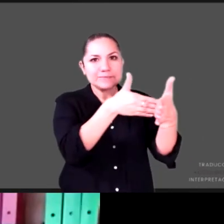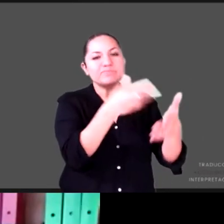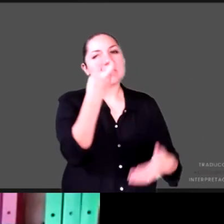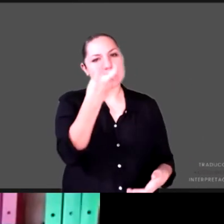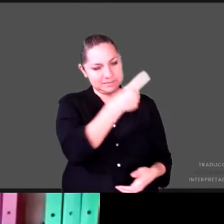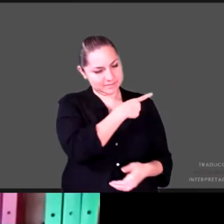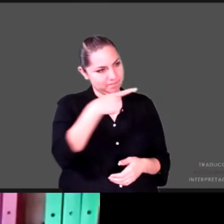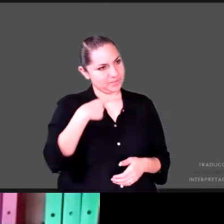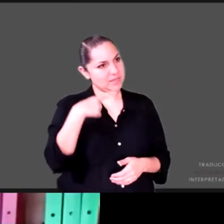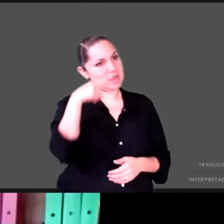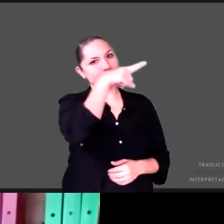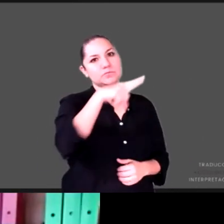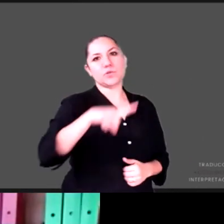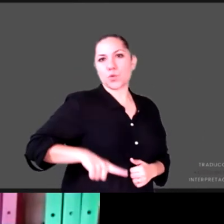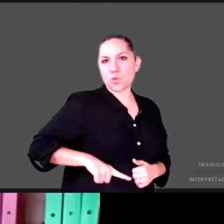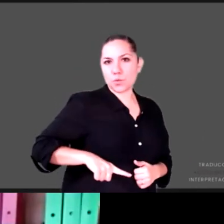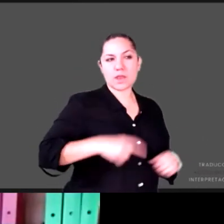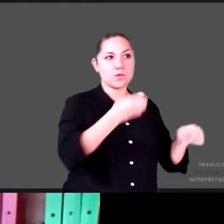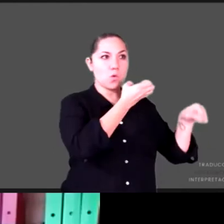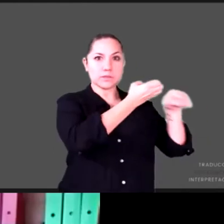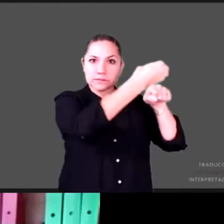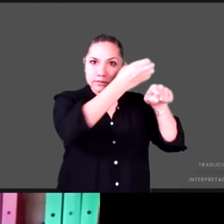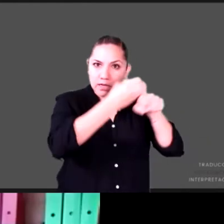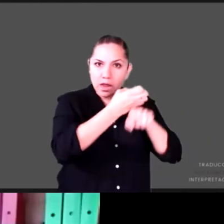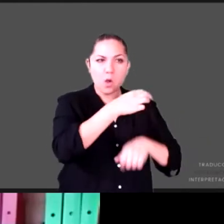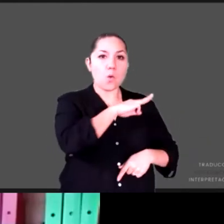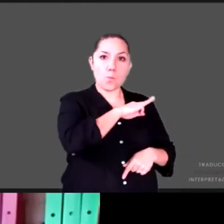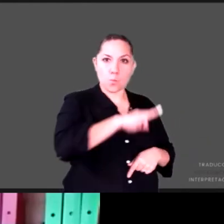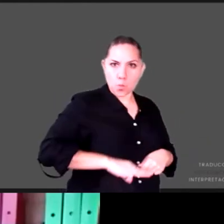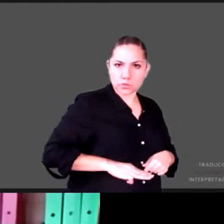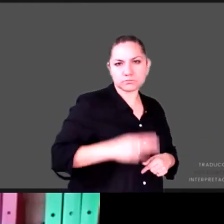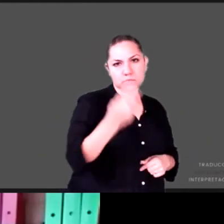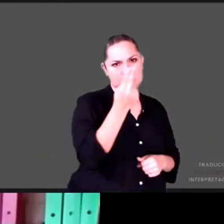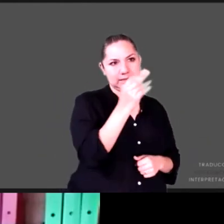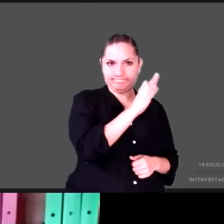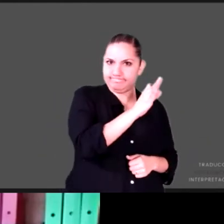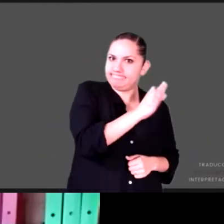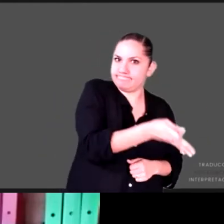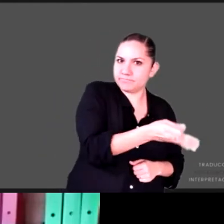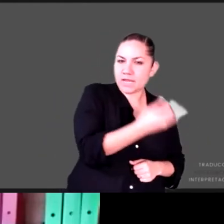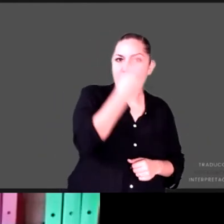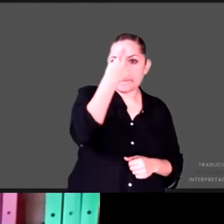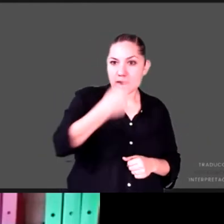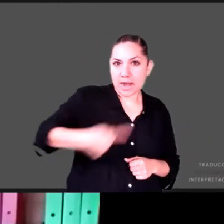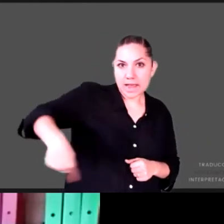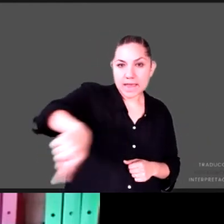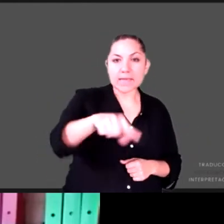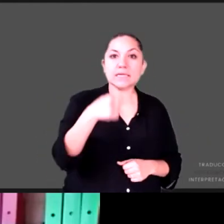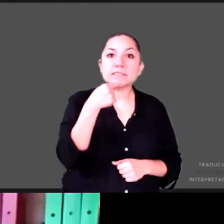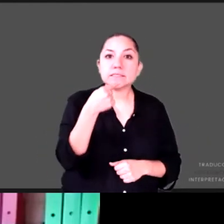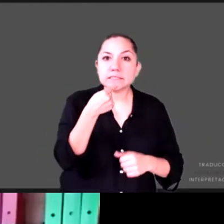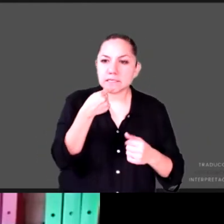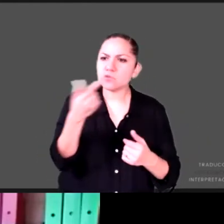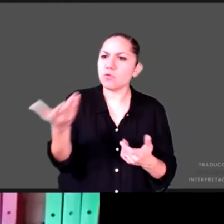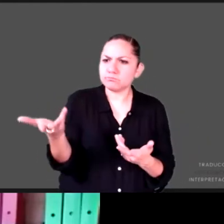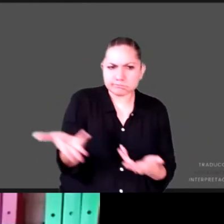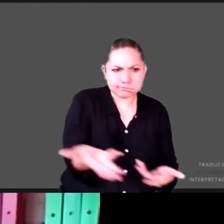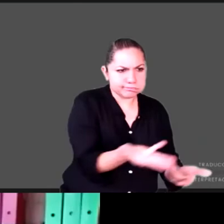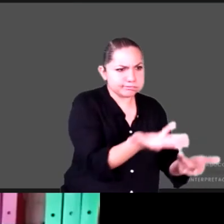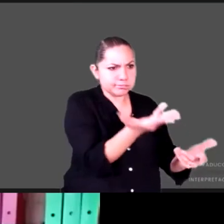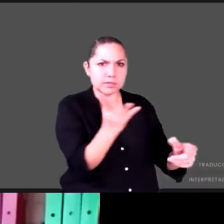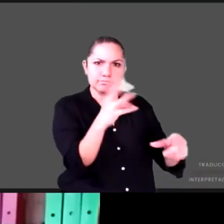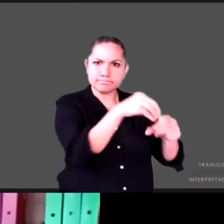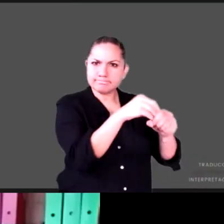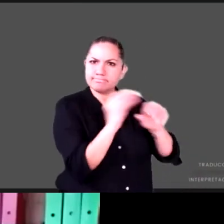gobiernos estatales, pero también municipales para que los niños puedan incorporarse a una escuela cuando llegan con sus